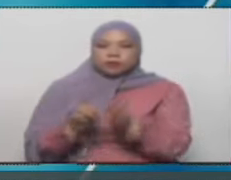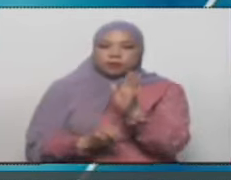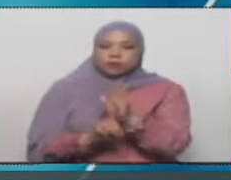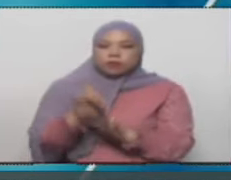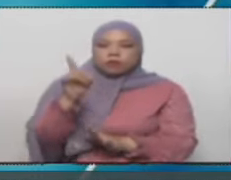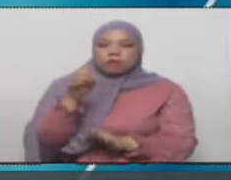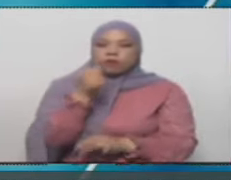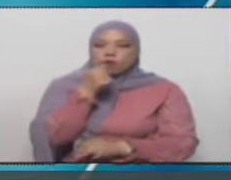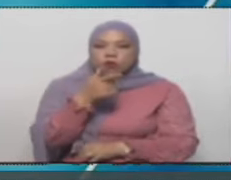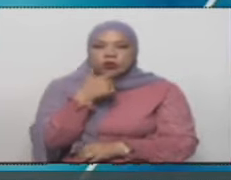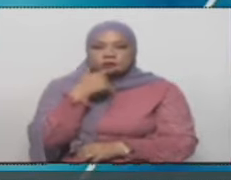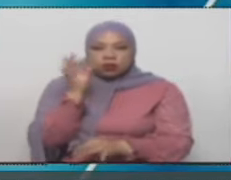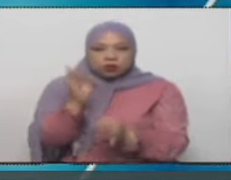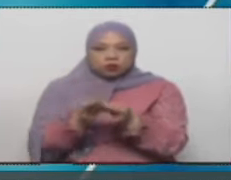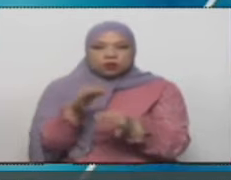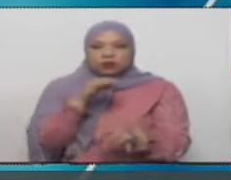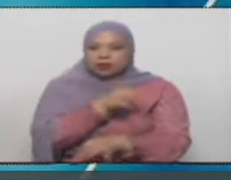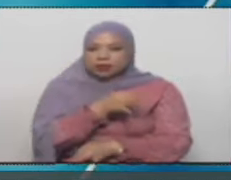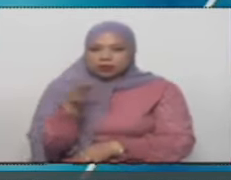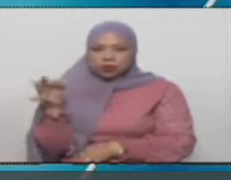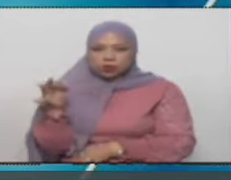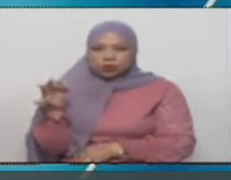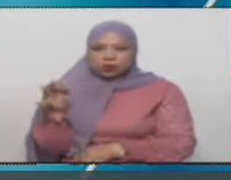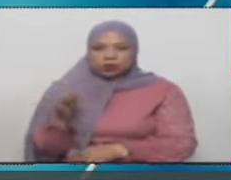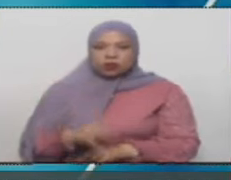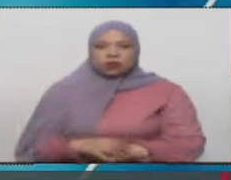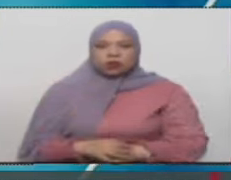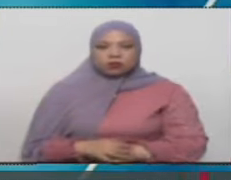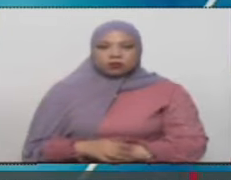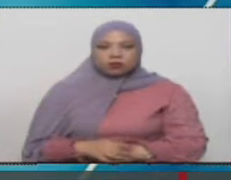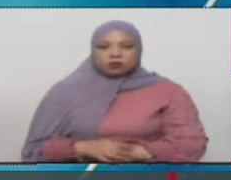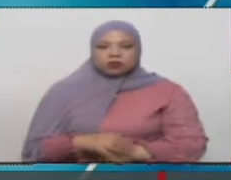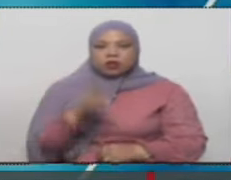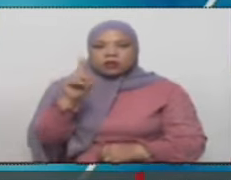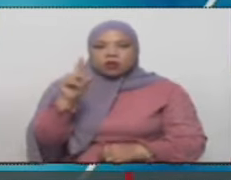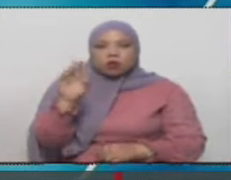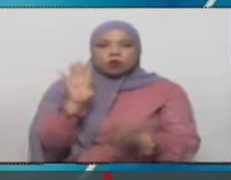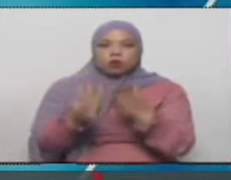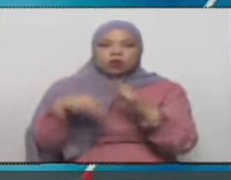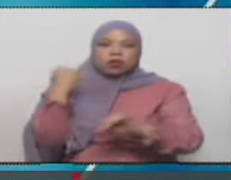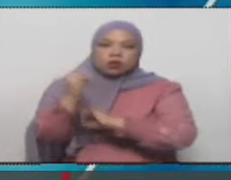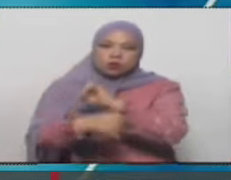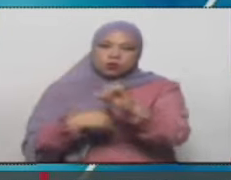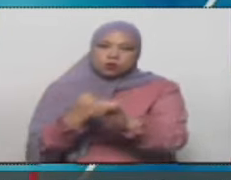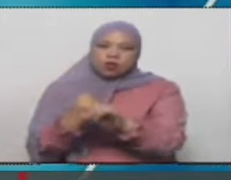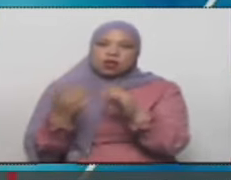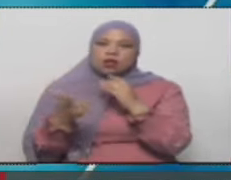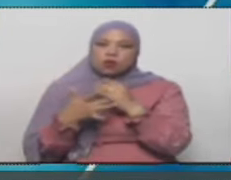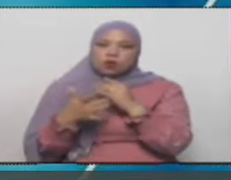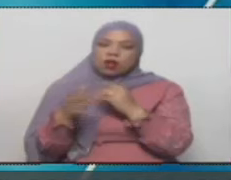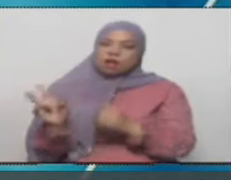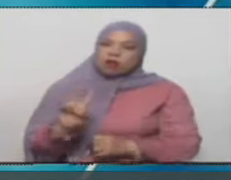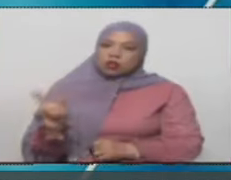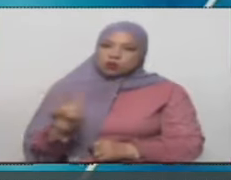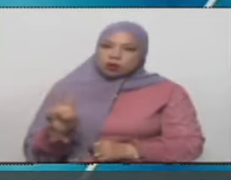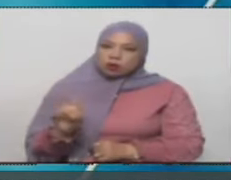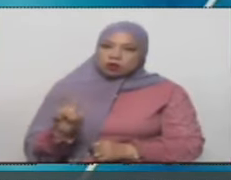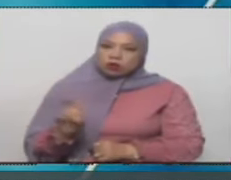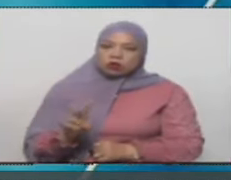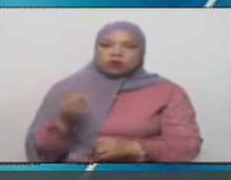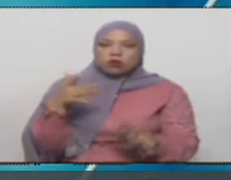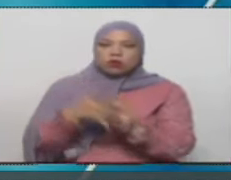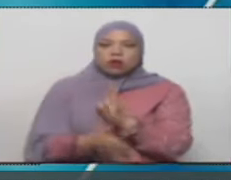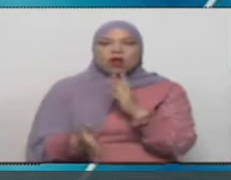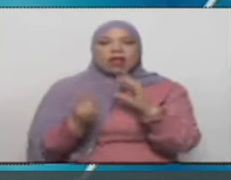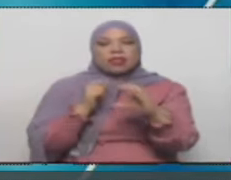exitoso, absolutamente exitoso, de la segunda Feria Internacional de Tecnología de Venezuela, que el sector